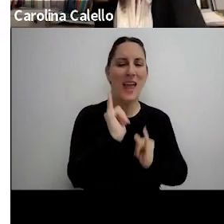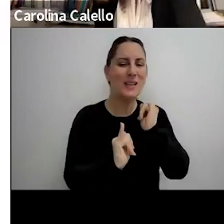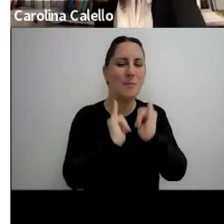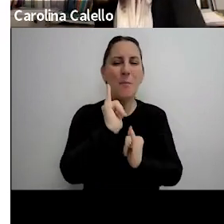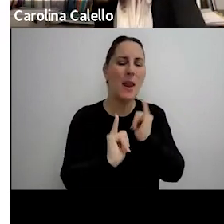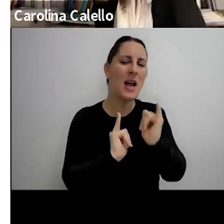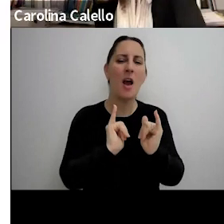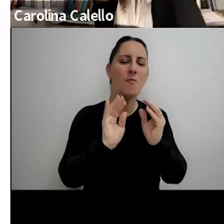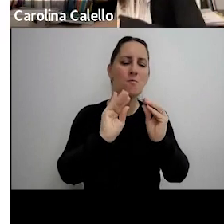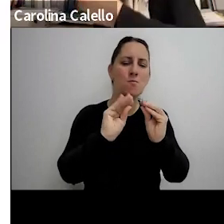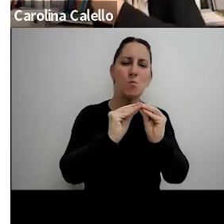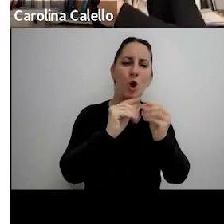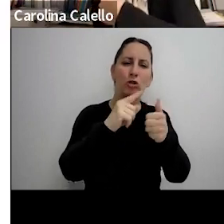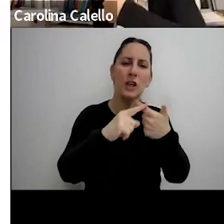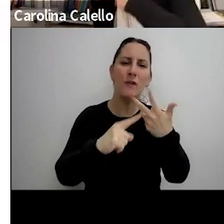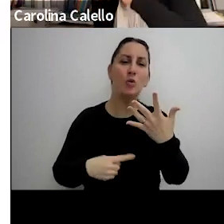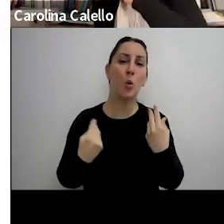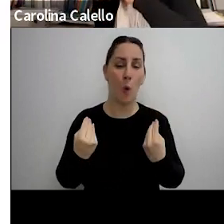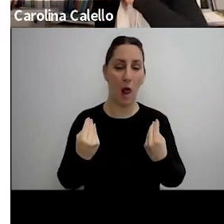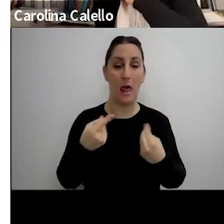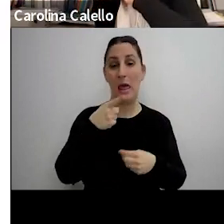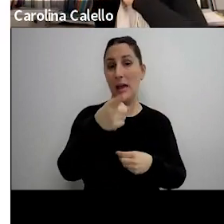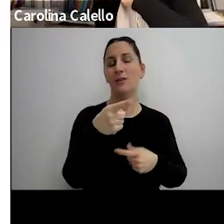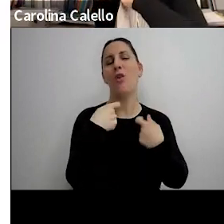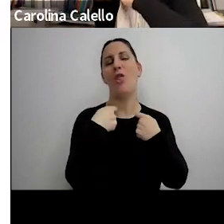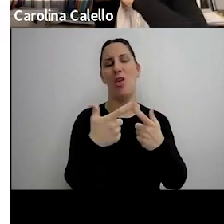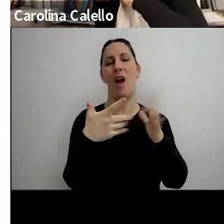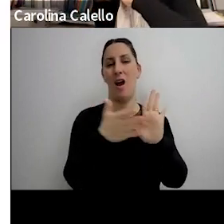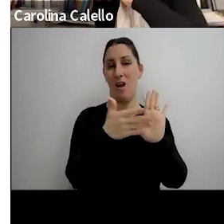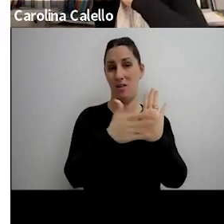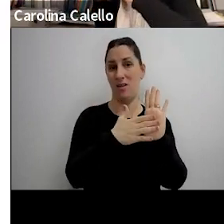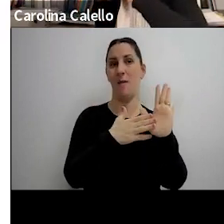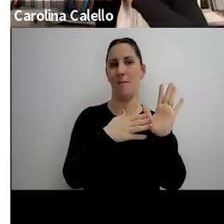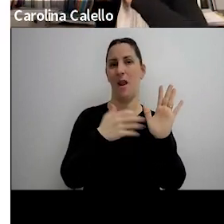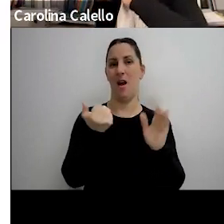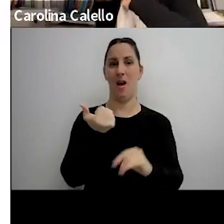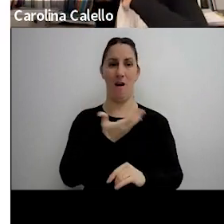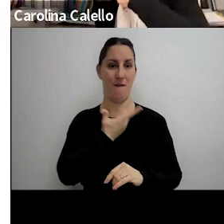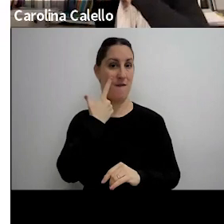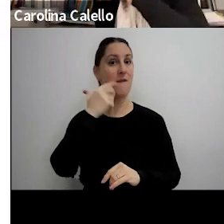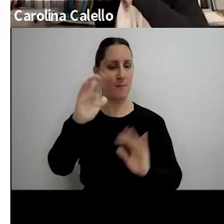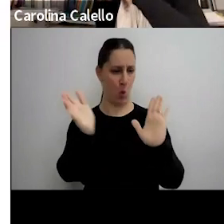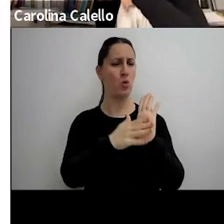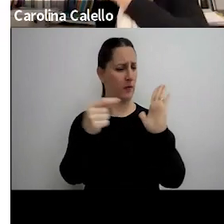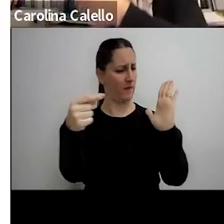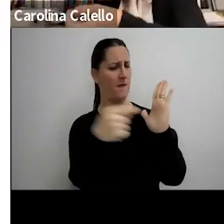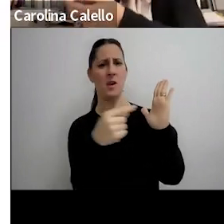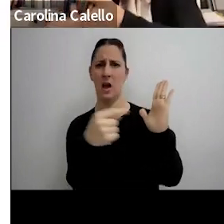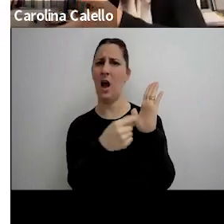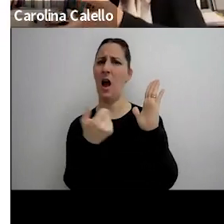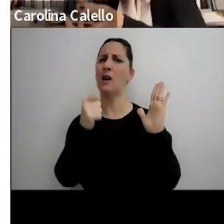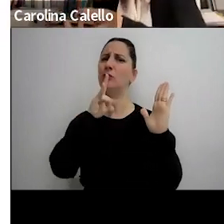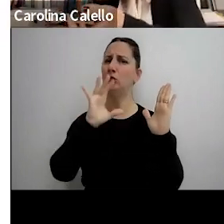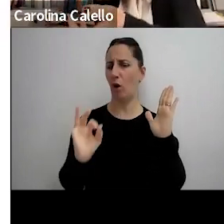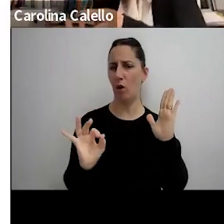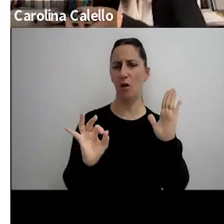motivos que fundan el acto y esto es garantía para la administración que justifica el acto y también